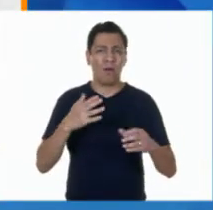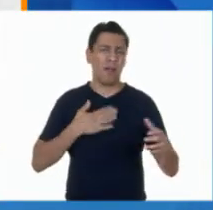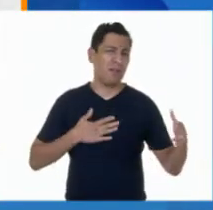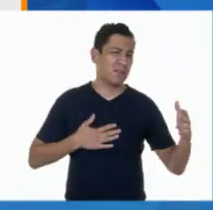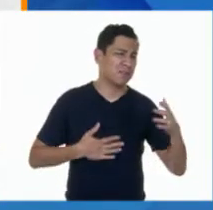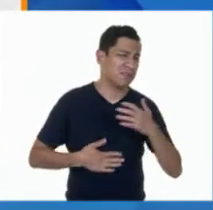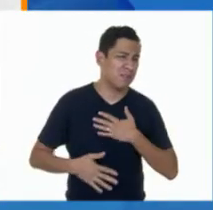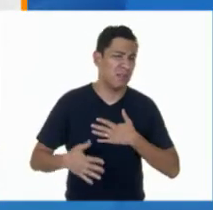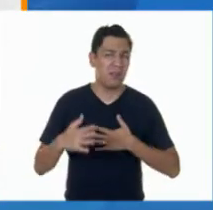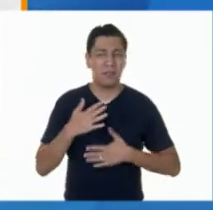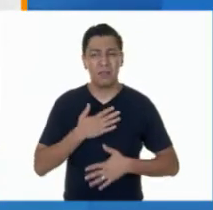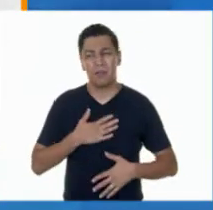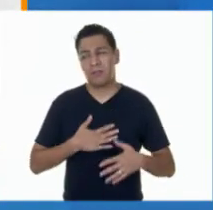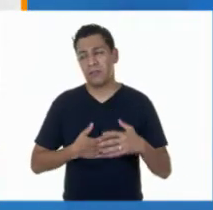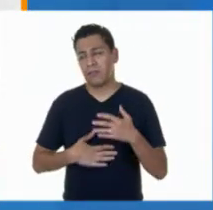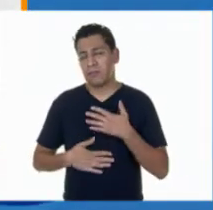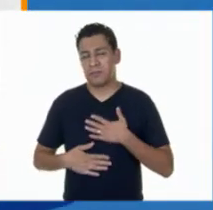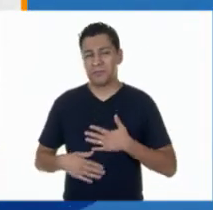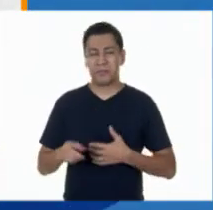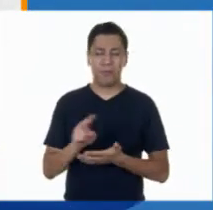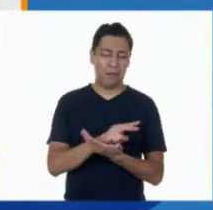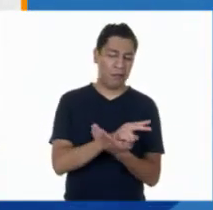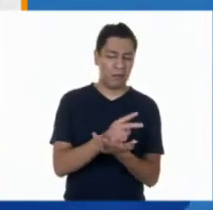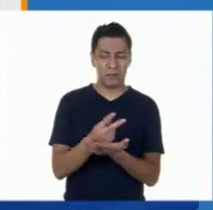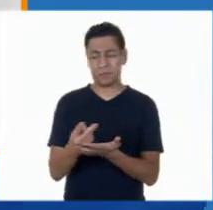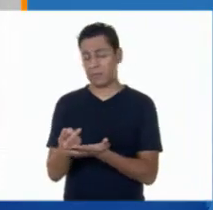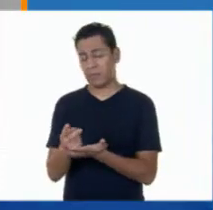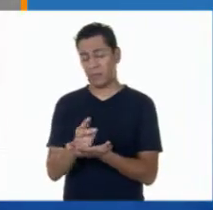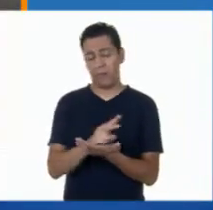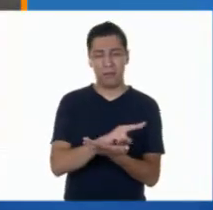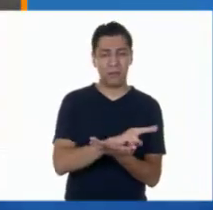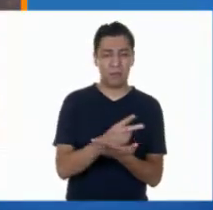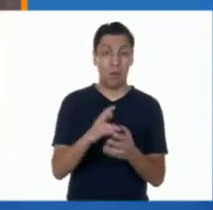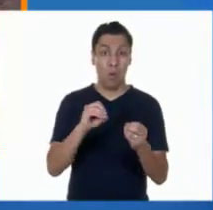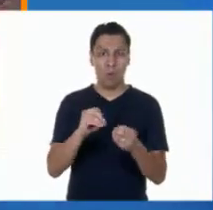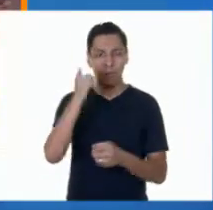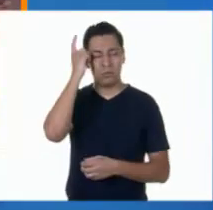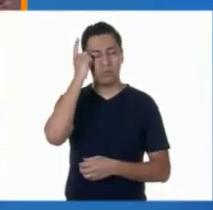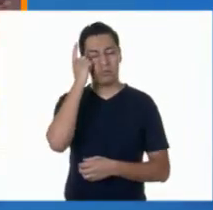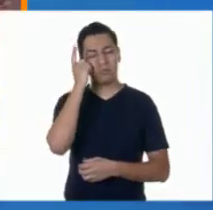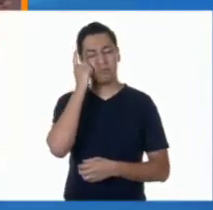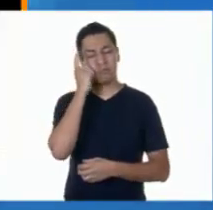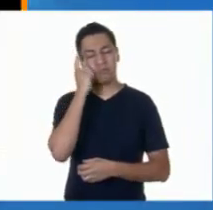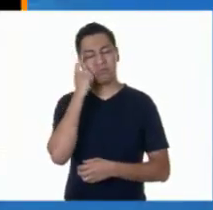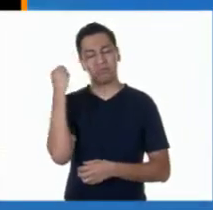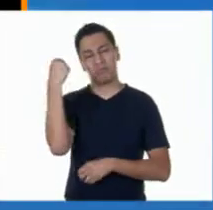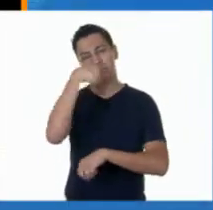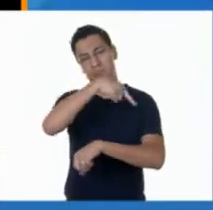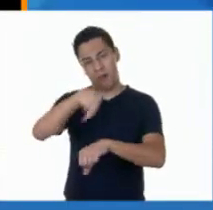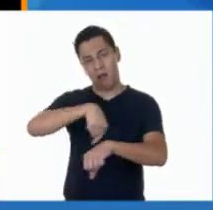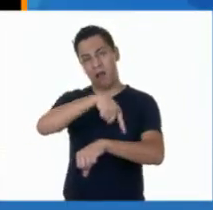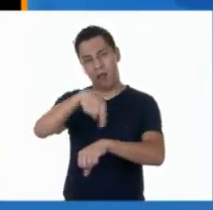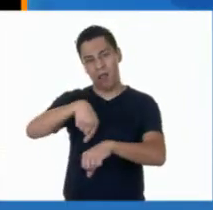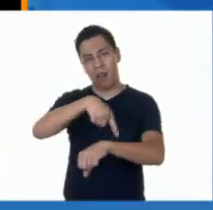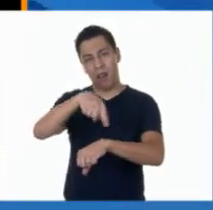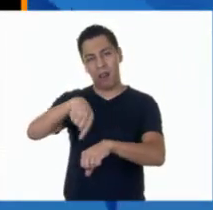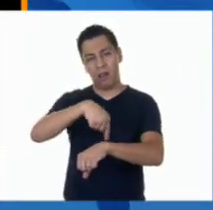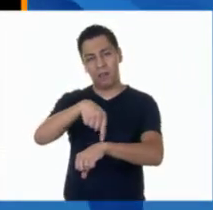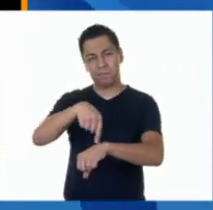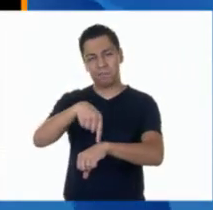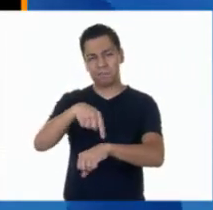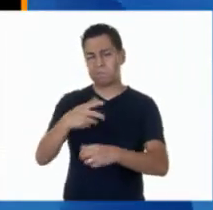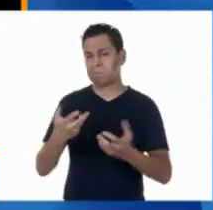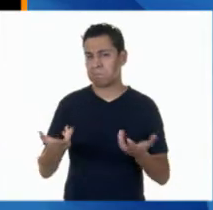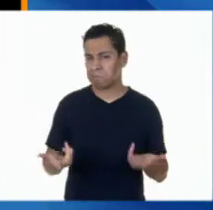cansancio y agotamiento o llegan a alterar el sueño, haciéndonos dormir demasiado o muy poco. Existen diferentes factores que pueden